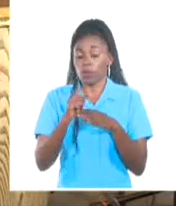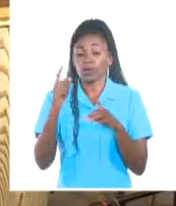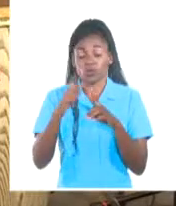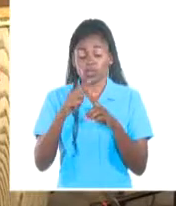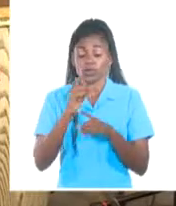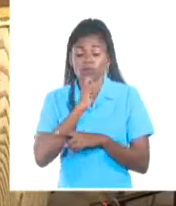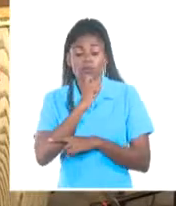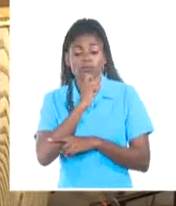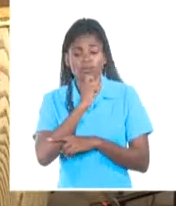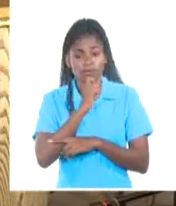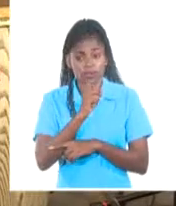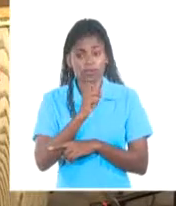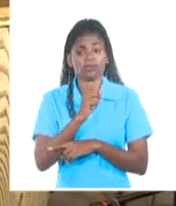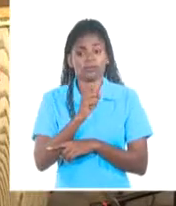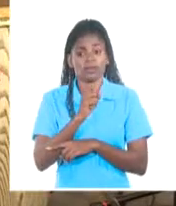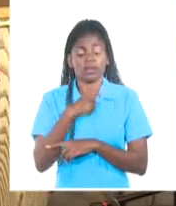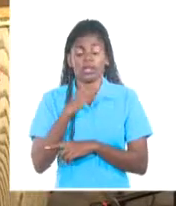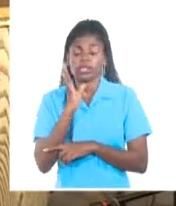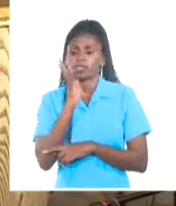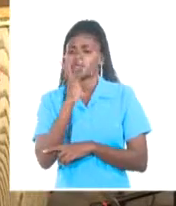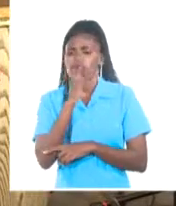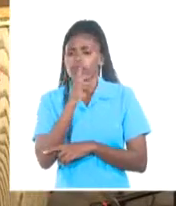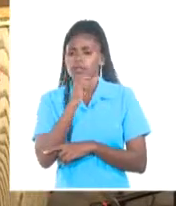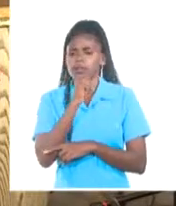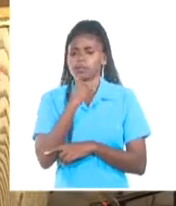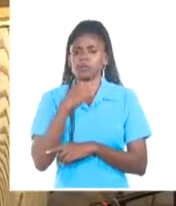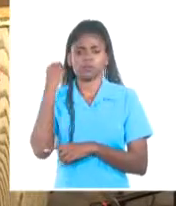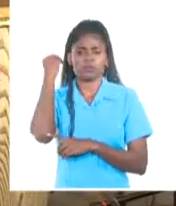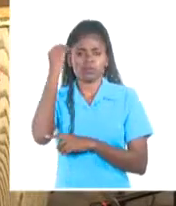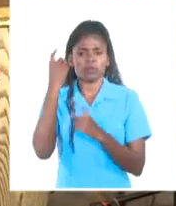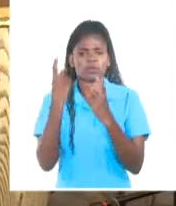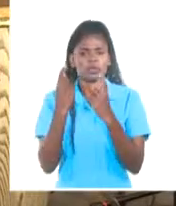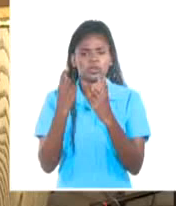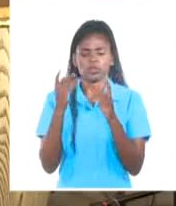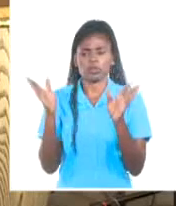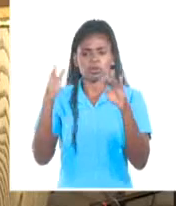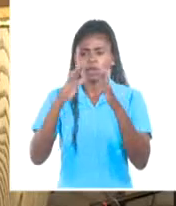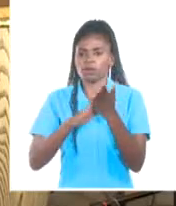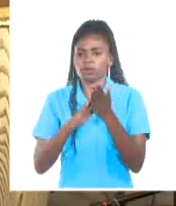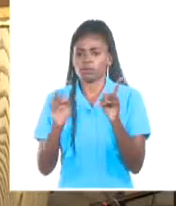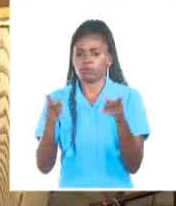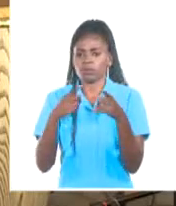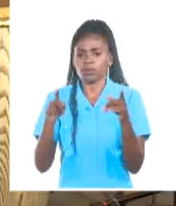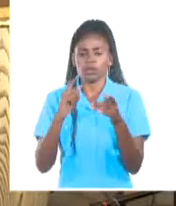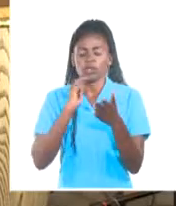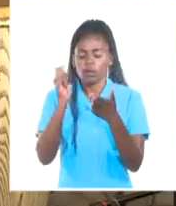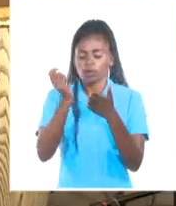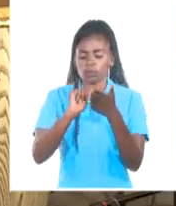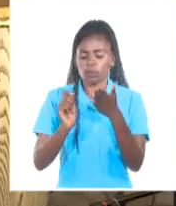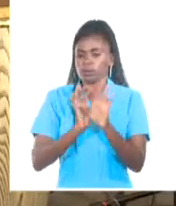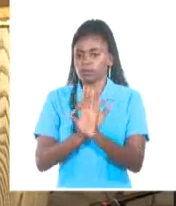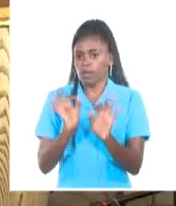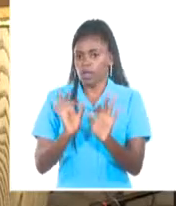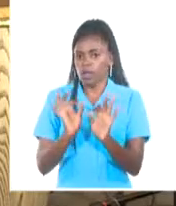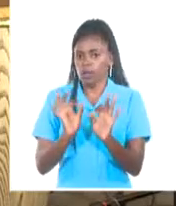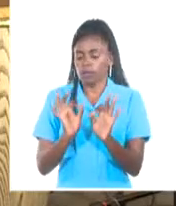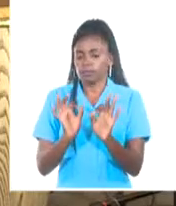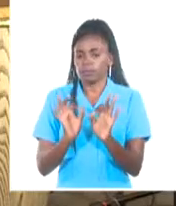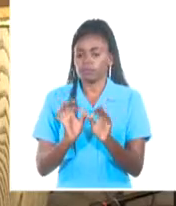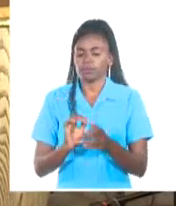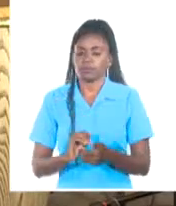difícil, hermosísimo, que yo pienso que no necesita ninguna música, que como poema ya está perfectamente construido.